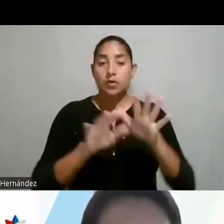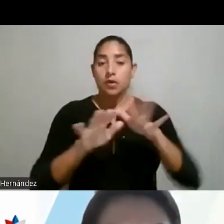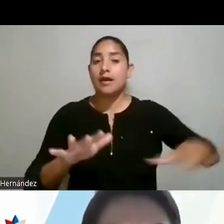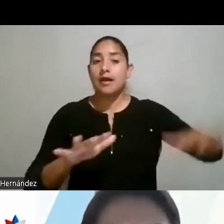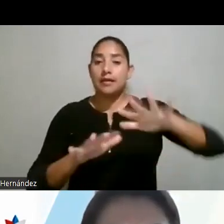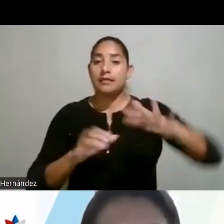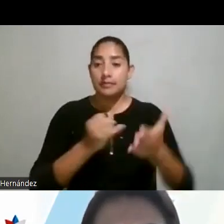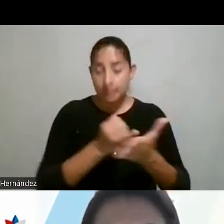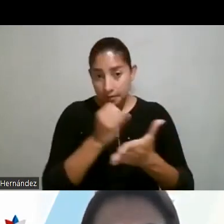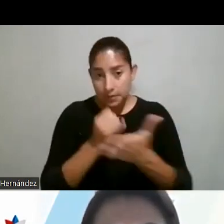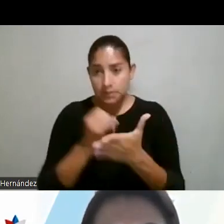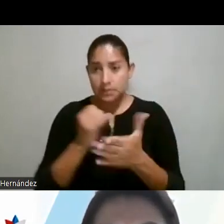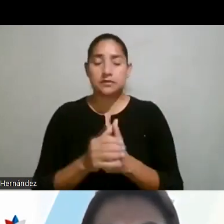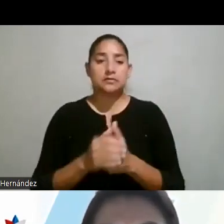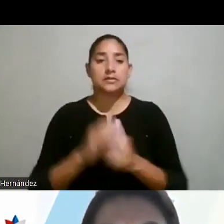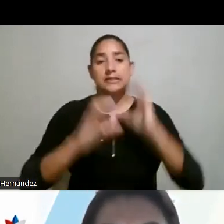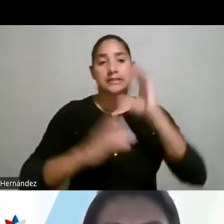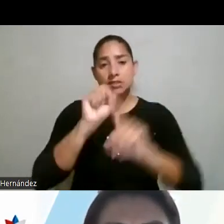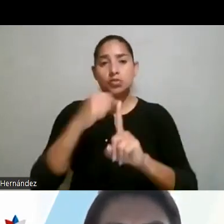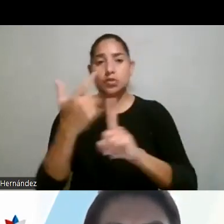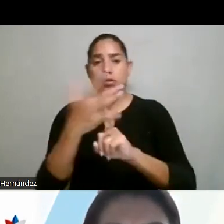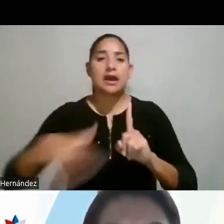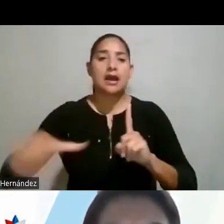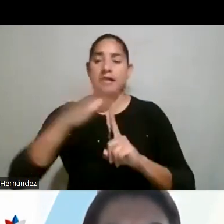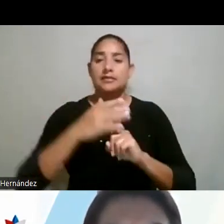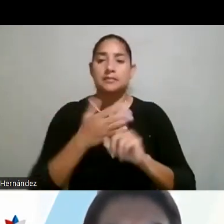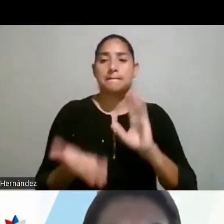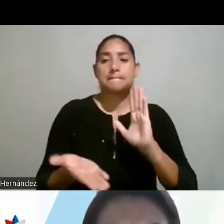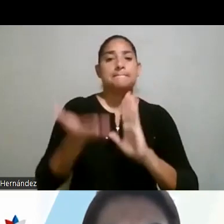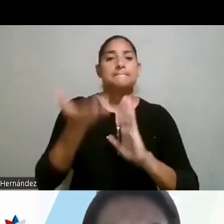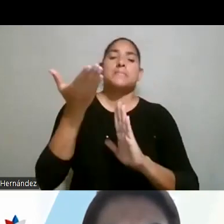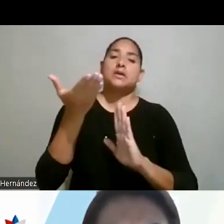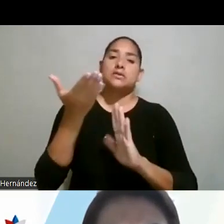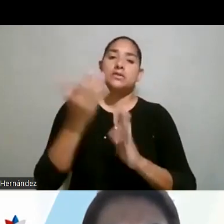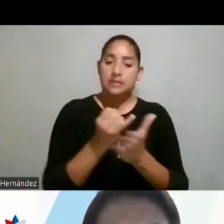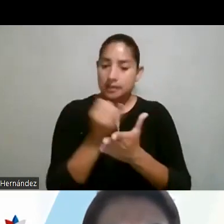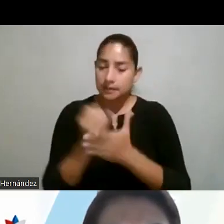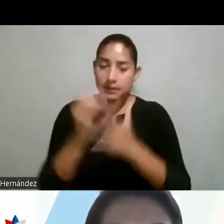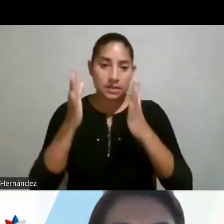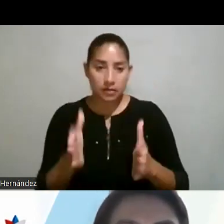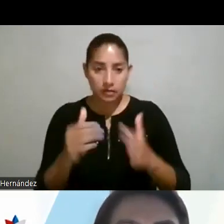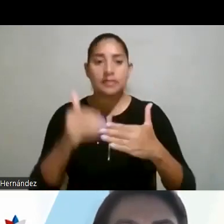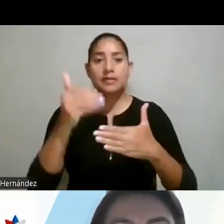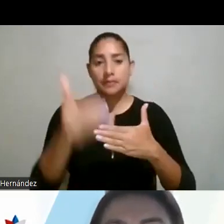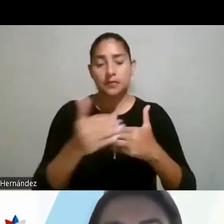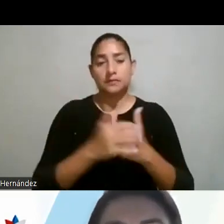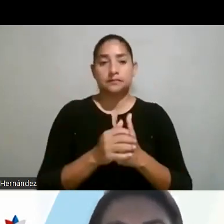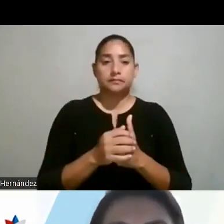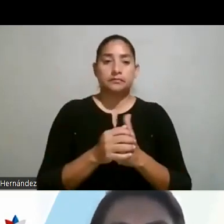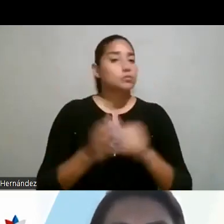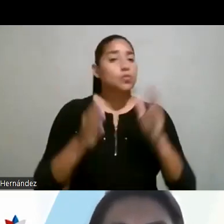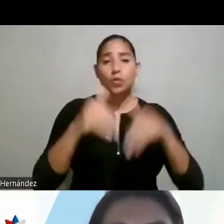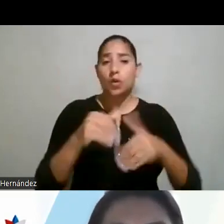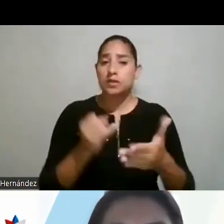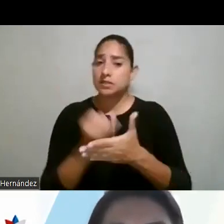investigación, las ciencias sociales son las que tienen en nuestro país la mayor cantidad de investigadores. Después ustedes pueden ver que no hay muchos